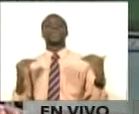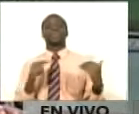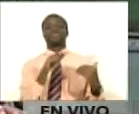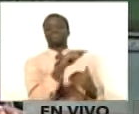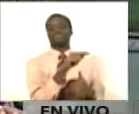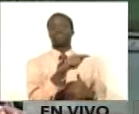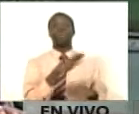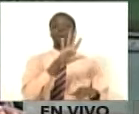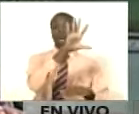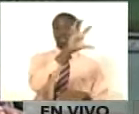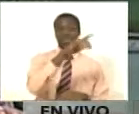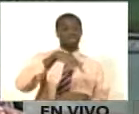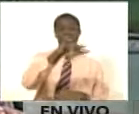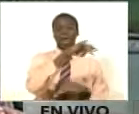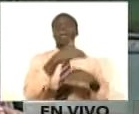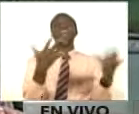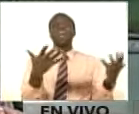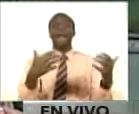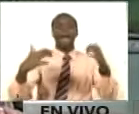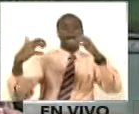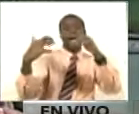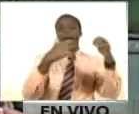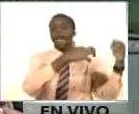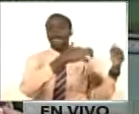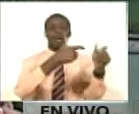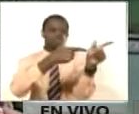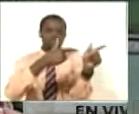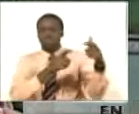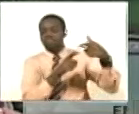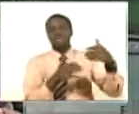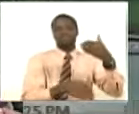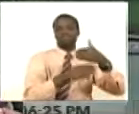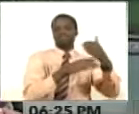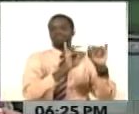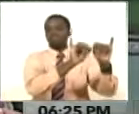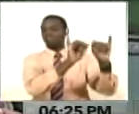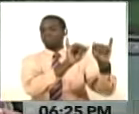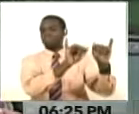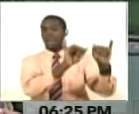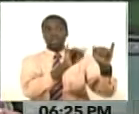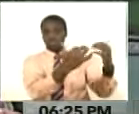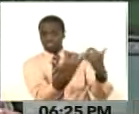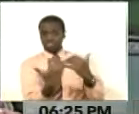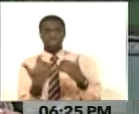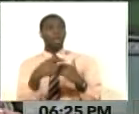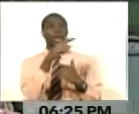frente a un país sumido en la guerra. Y es que esa realidad se desconoce.